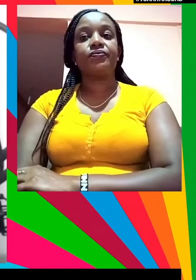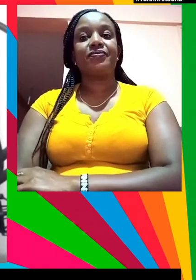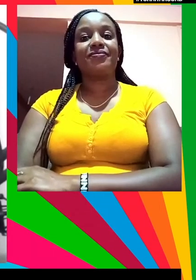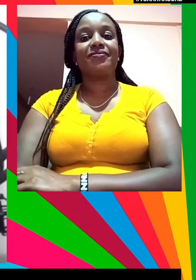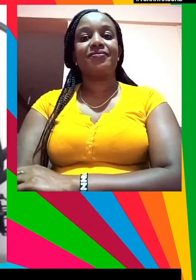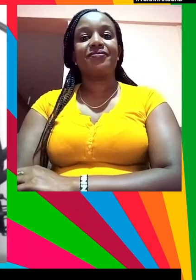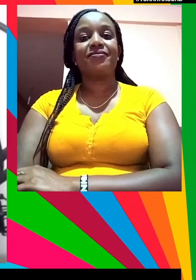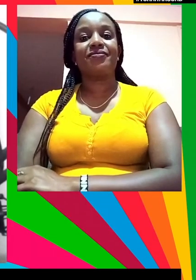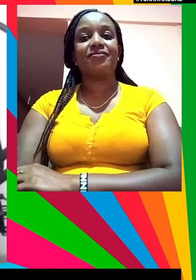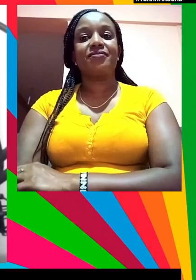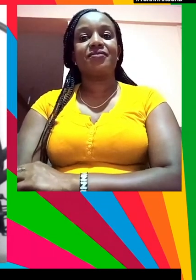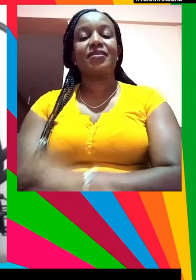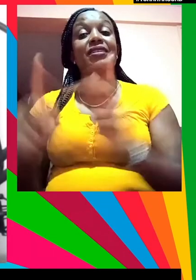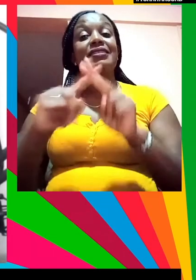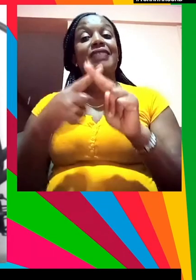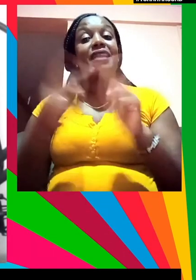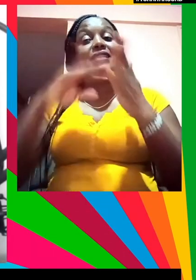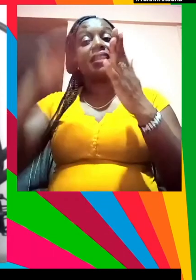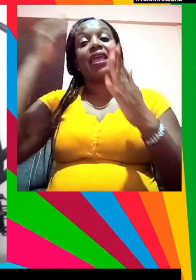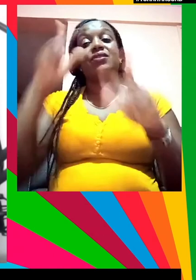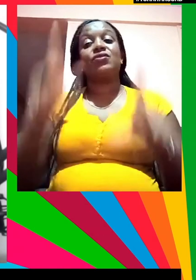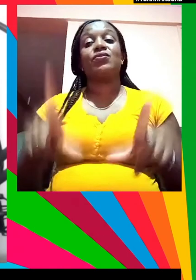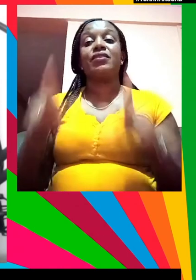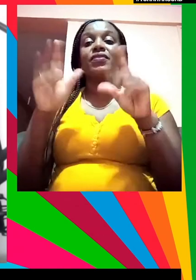participante de este festival? bueno